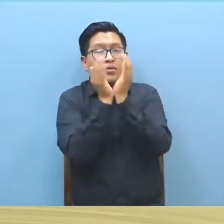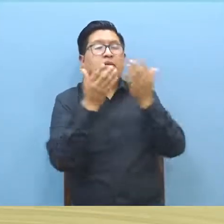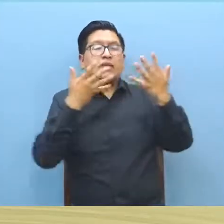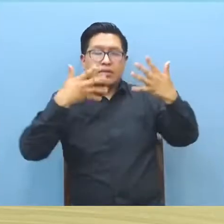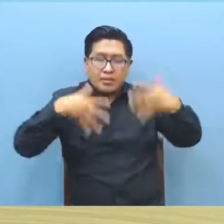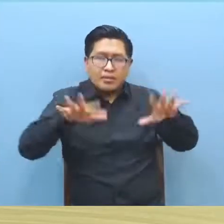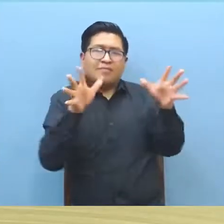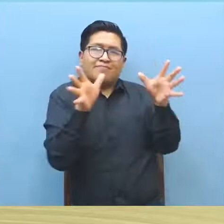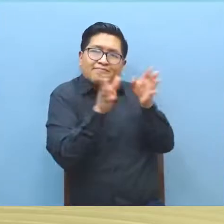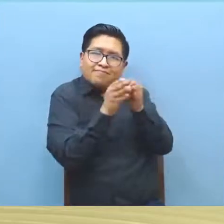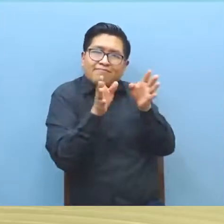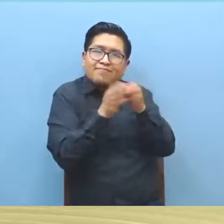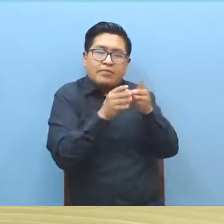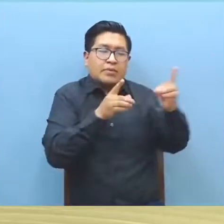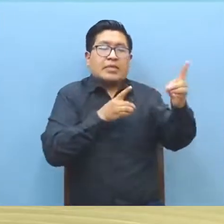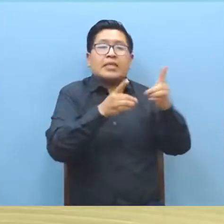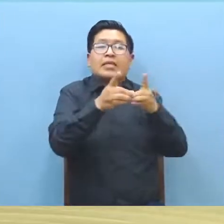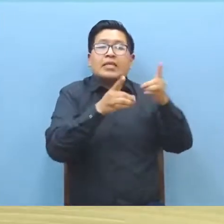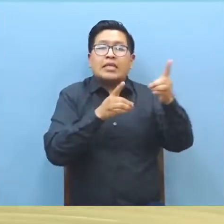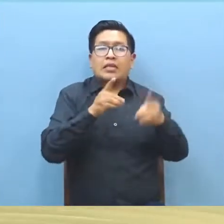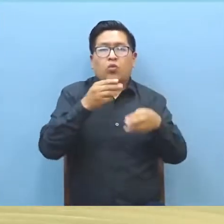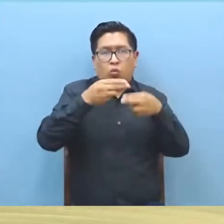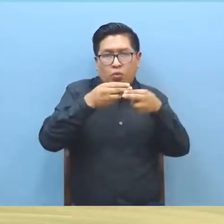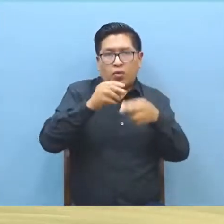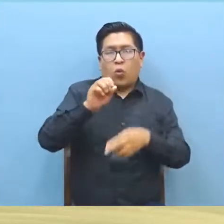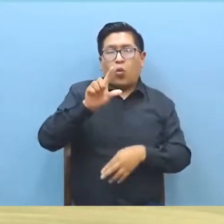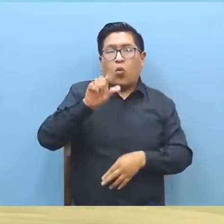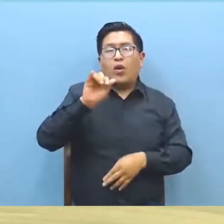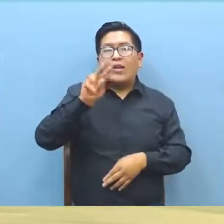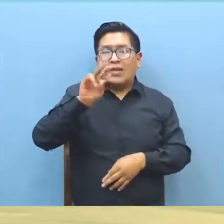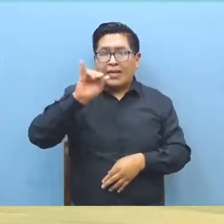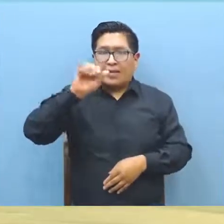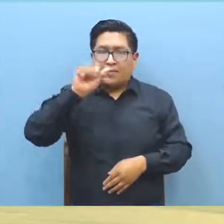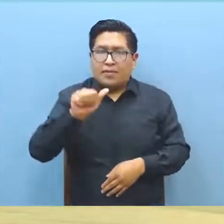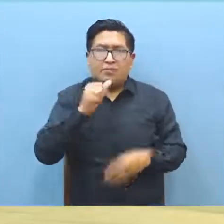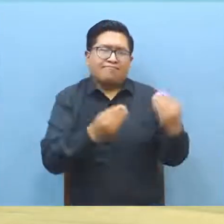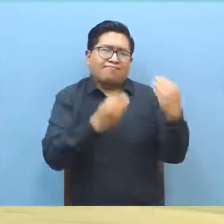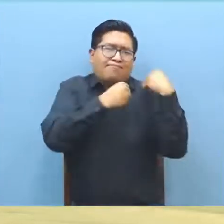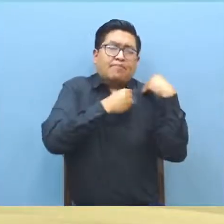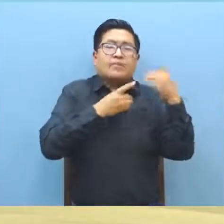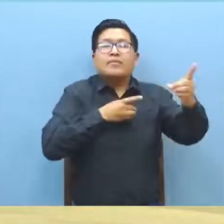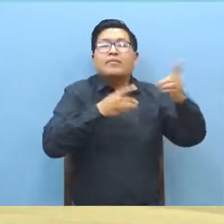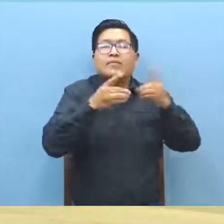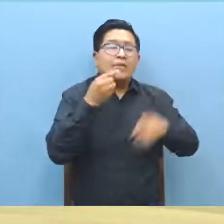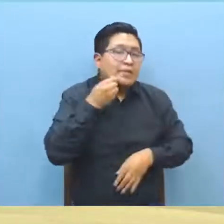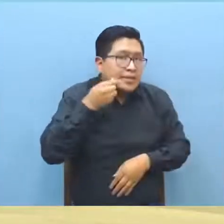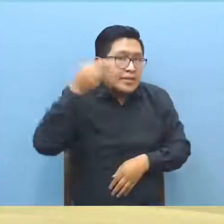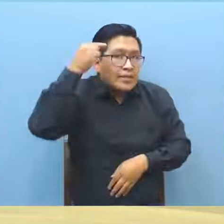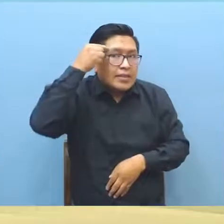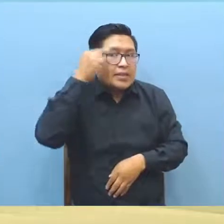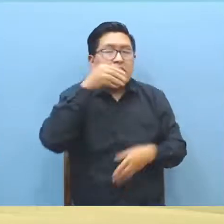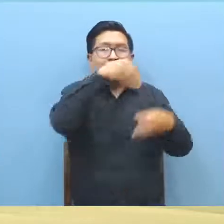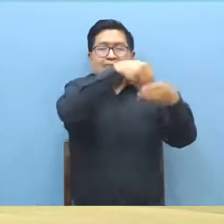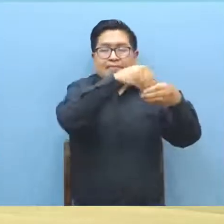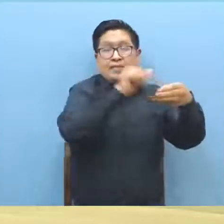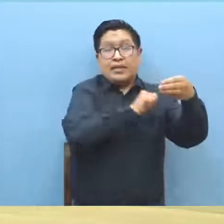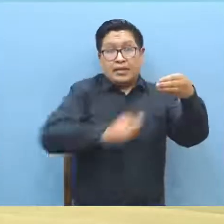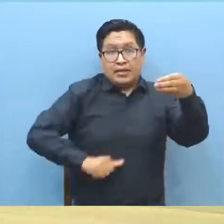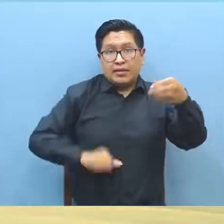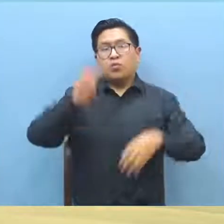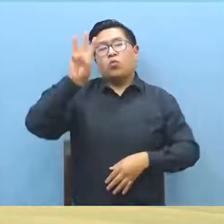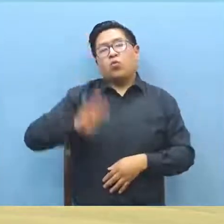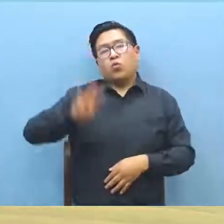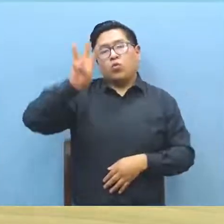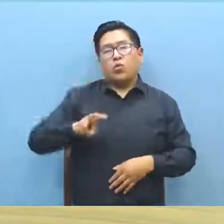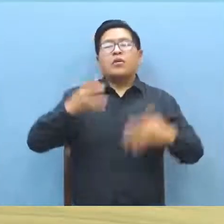con la doctora Olivia Grágera, directora de Género y Asuntos Generacionales del Gobierno Autónomo Municipal de Guarnes, acordaron